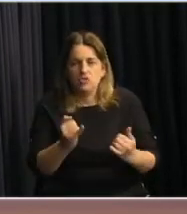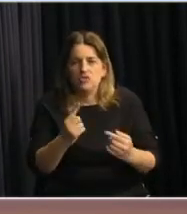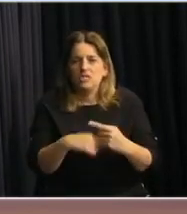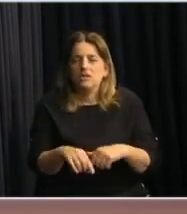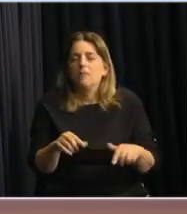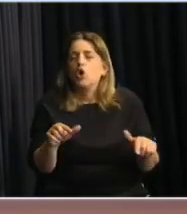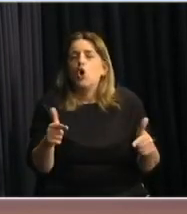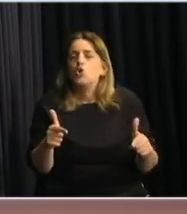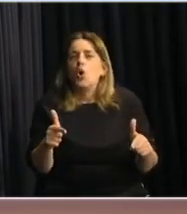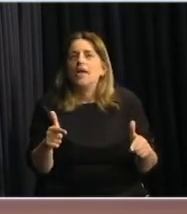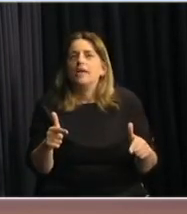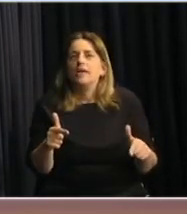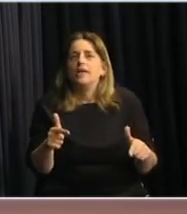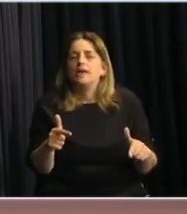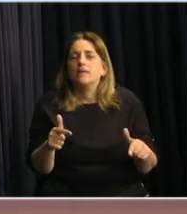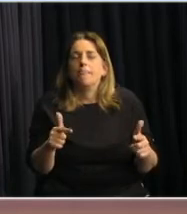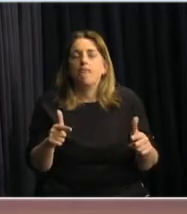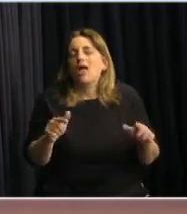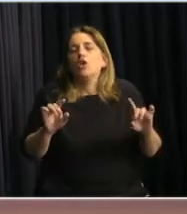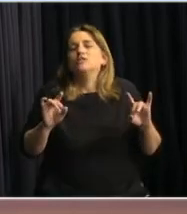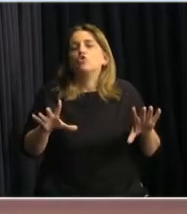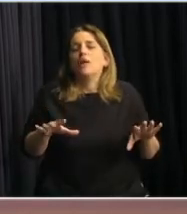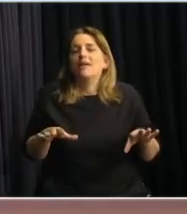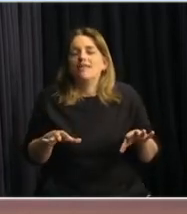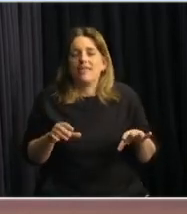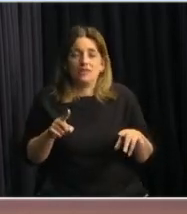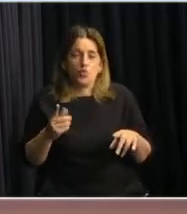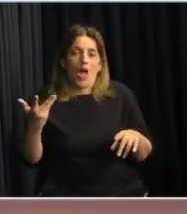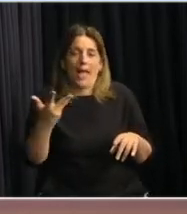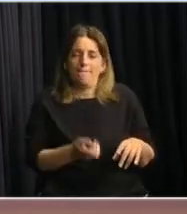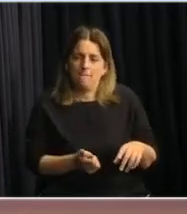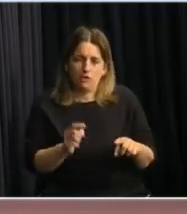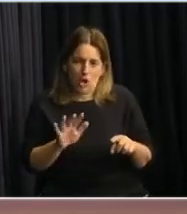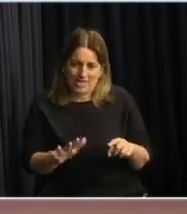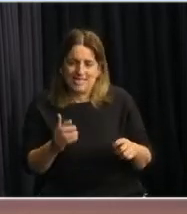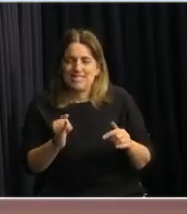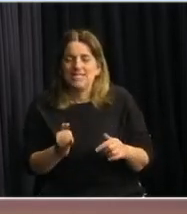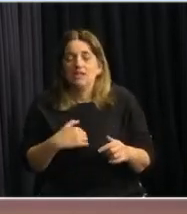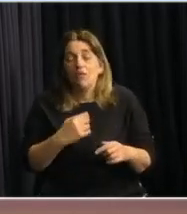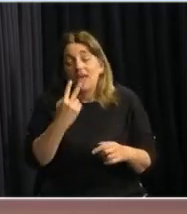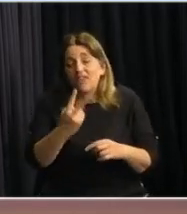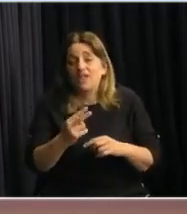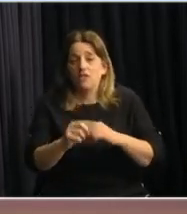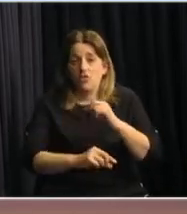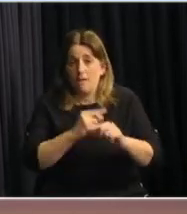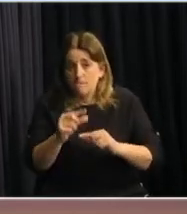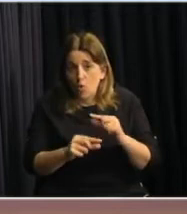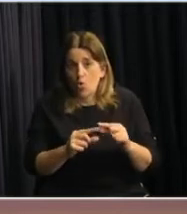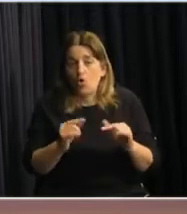no se circuncribe únicamente a esos apoyos y tenemos que ir viendo en la medida que